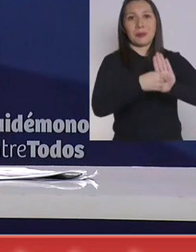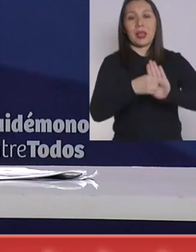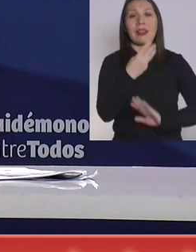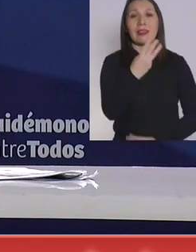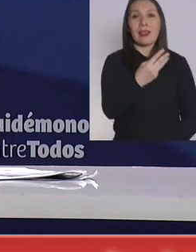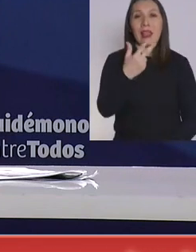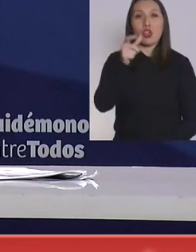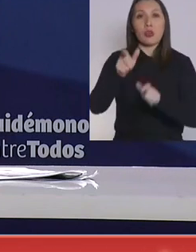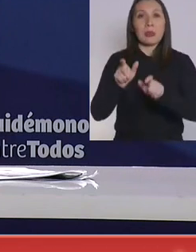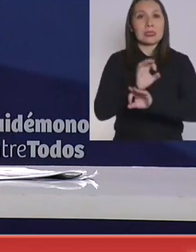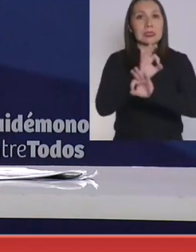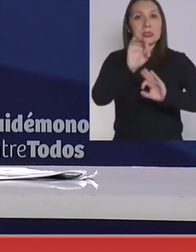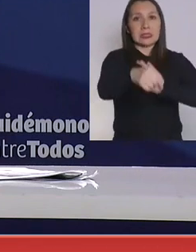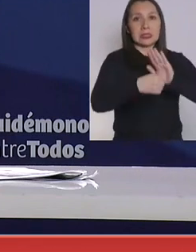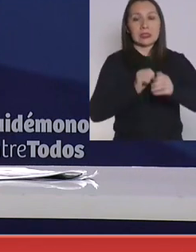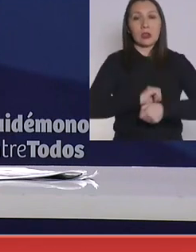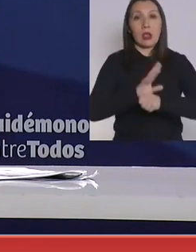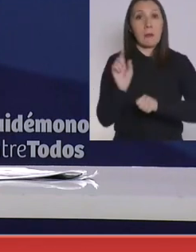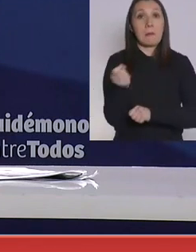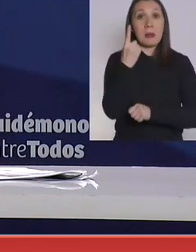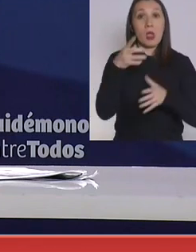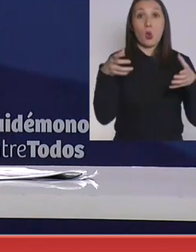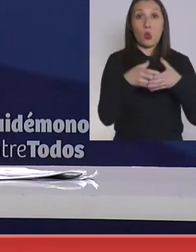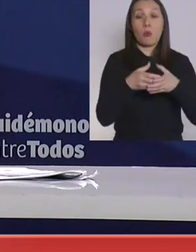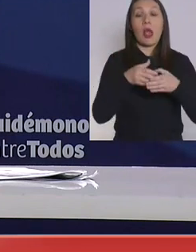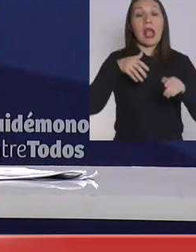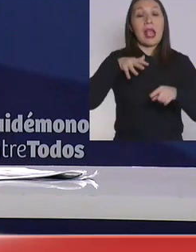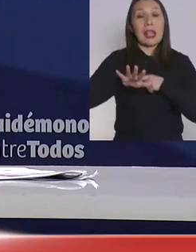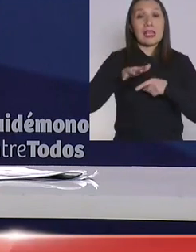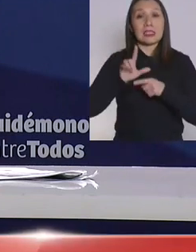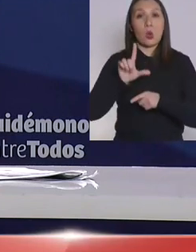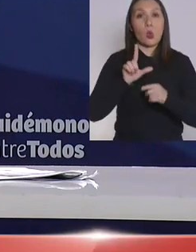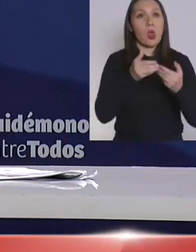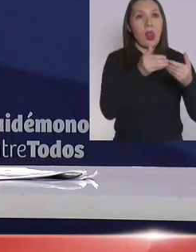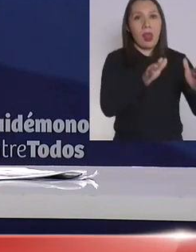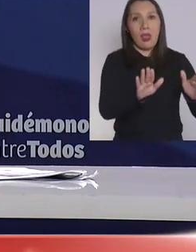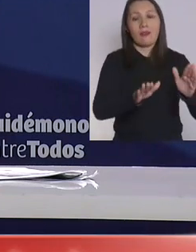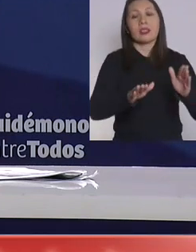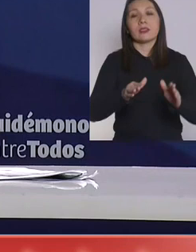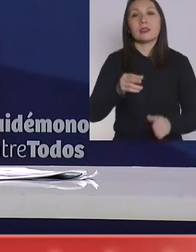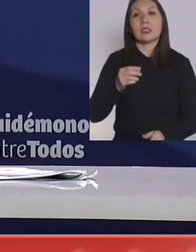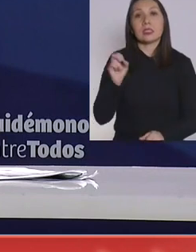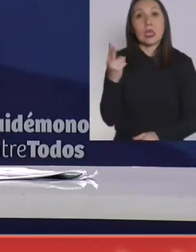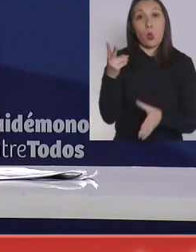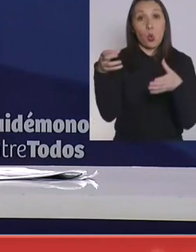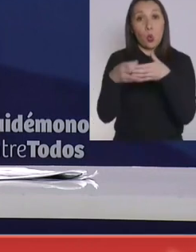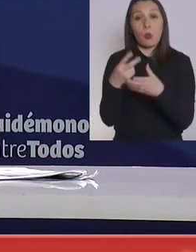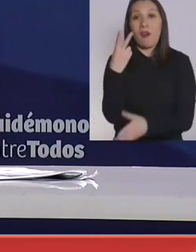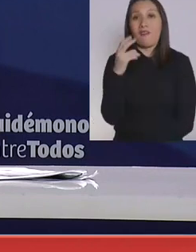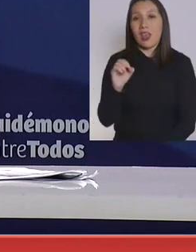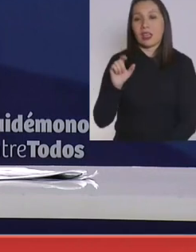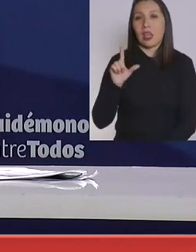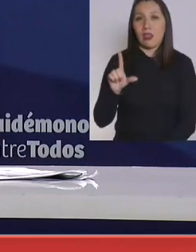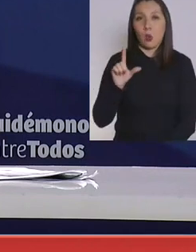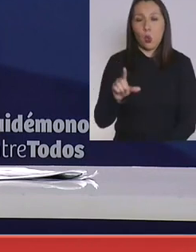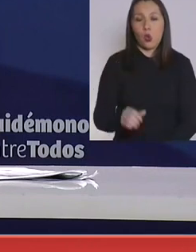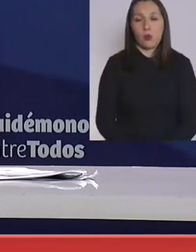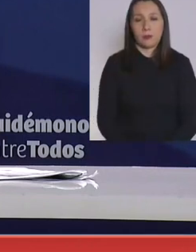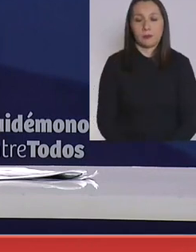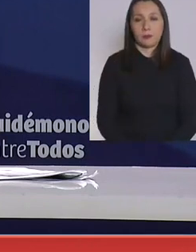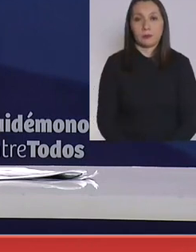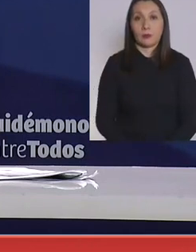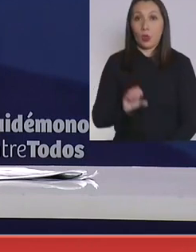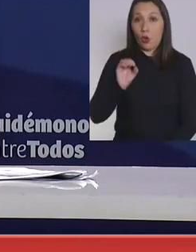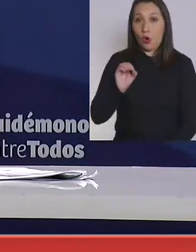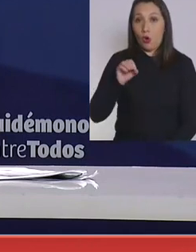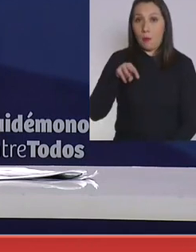voluntarios. Y el primer grupo fue dado de alta el 15 de julio. El segundo grupo, el 20 de julio. La